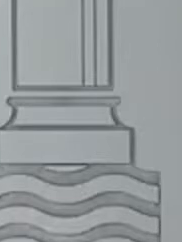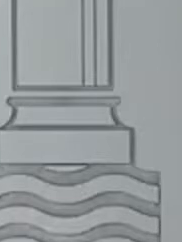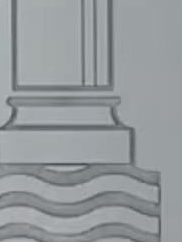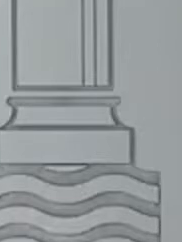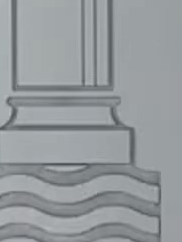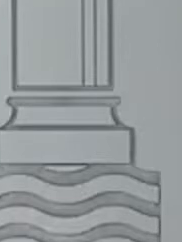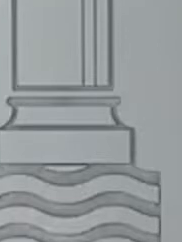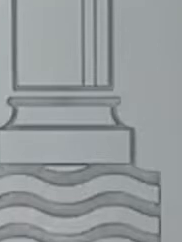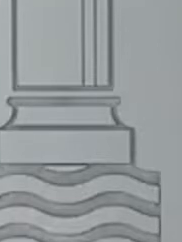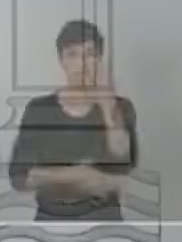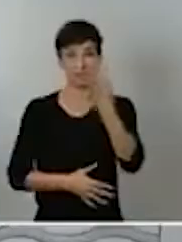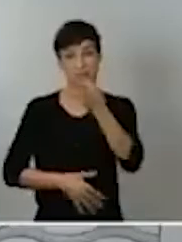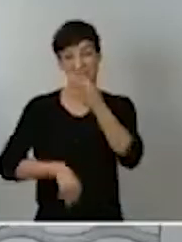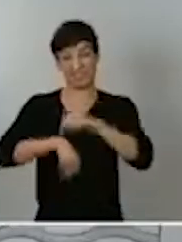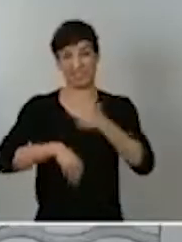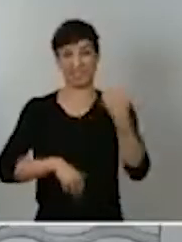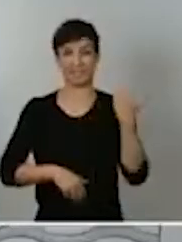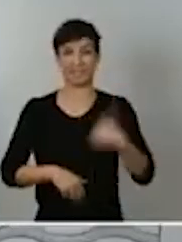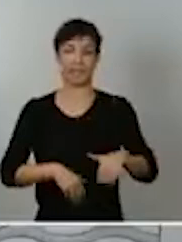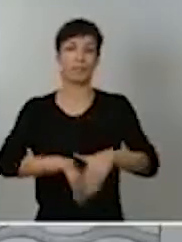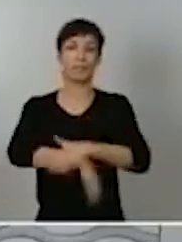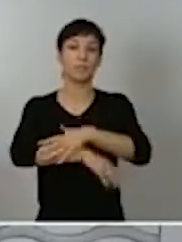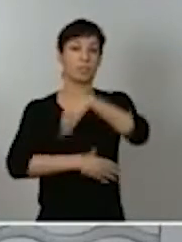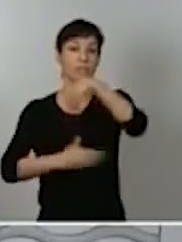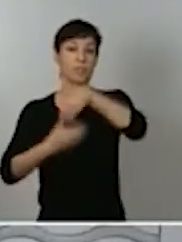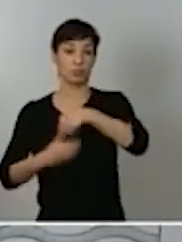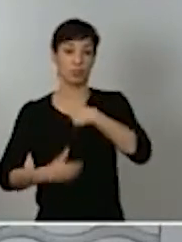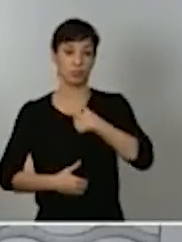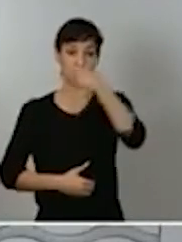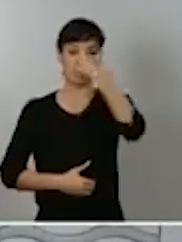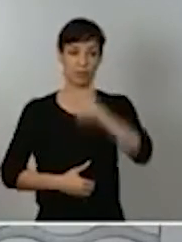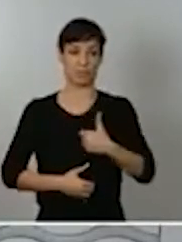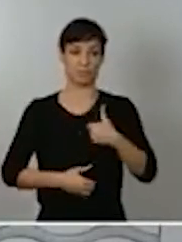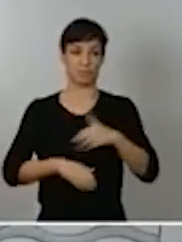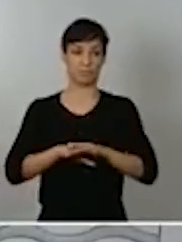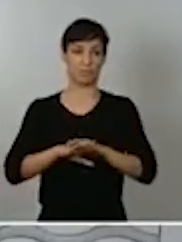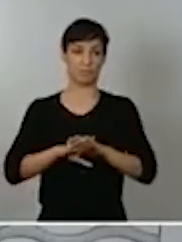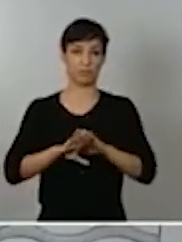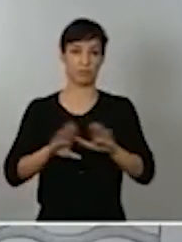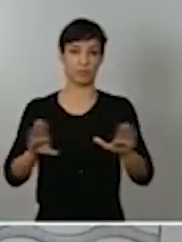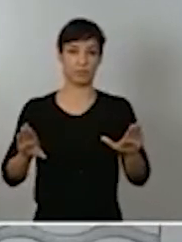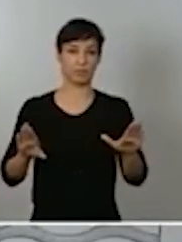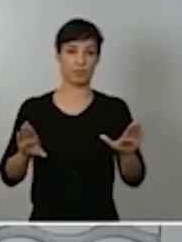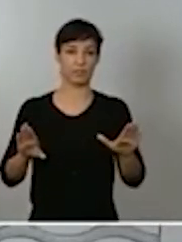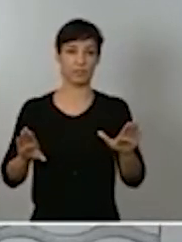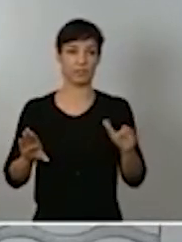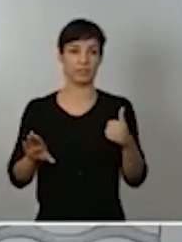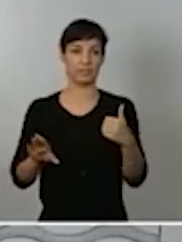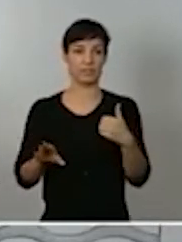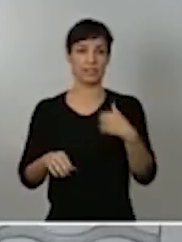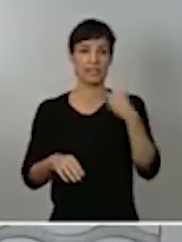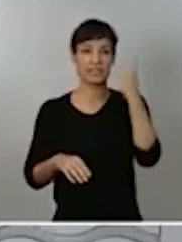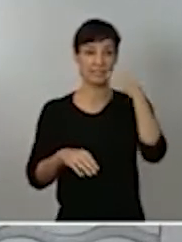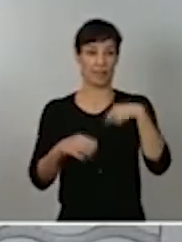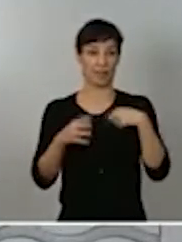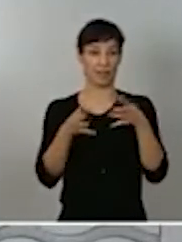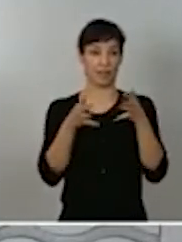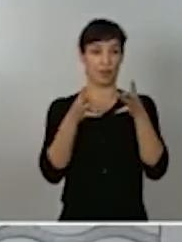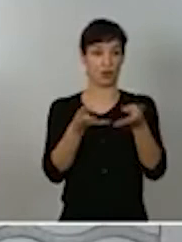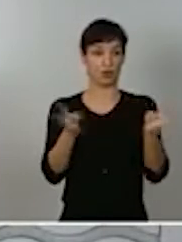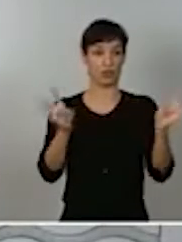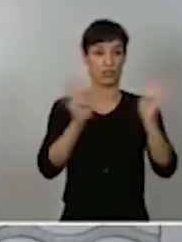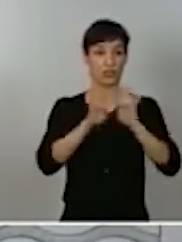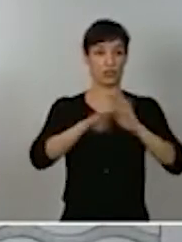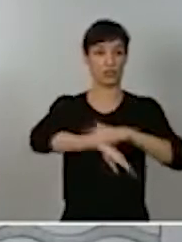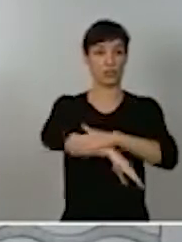yo mismo, una vez terminado una sesión extraordinaria del Consejo de Ministros que, como ustedes saben, se ha celebrado esta